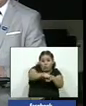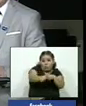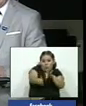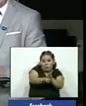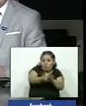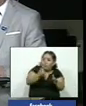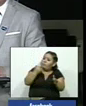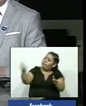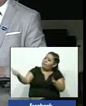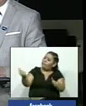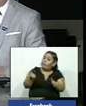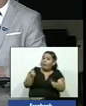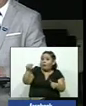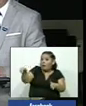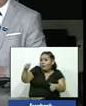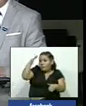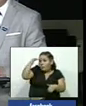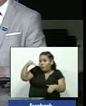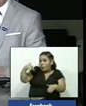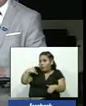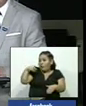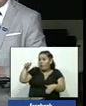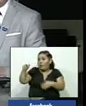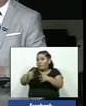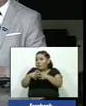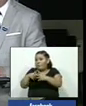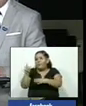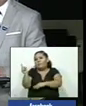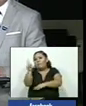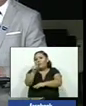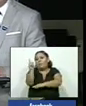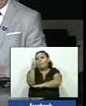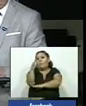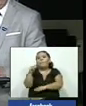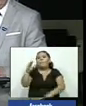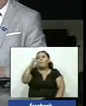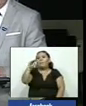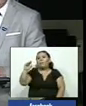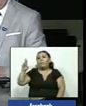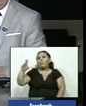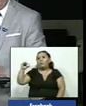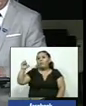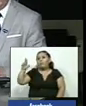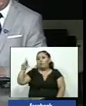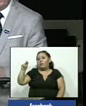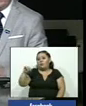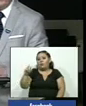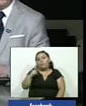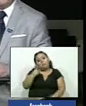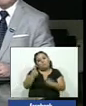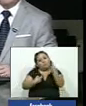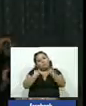recibió a la ex embajadora de Estados Unidos en Ucrania que respondió a preguntas de los legisladores